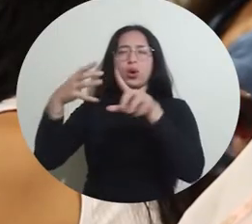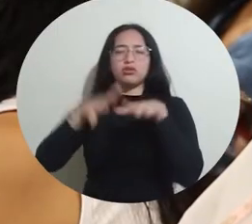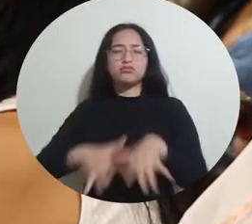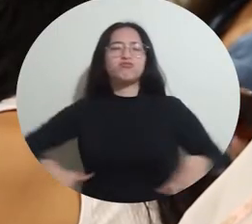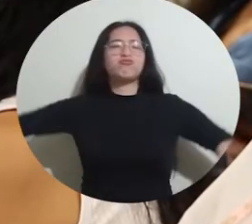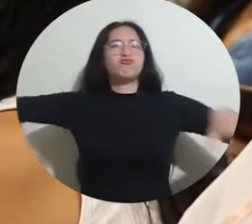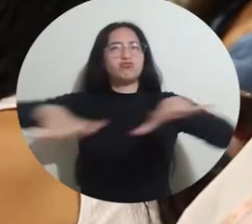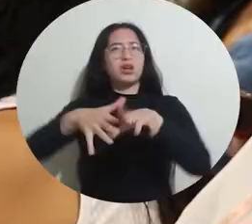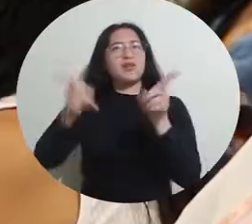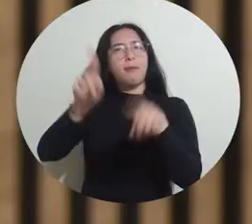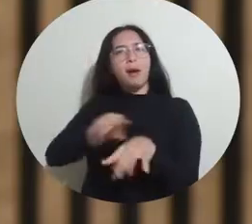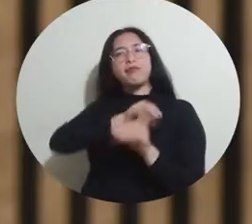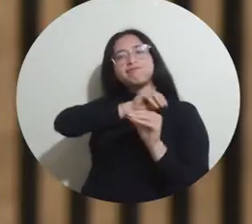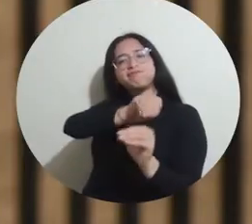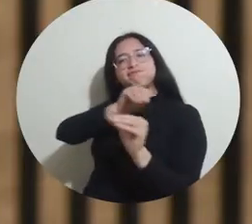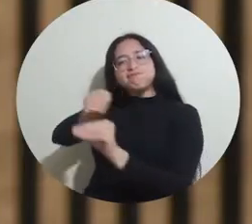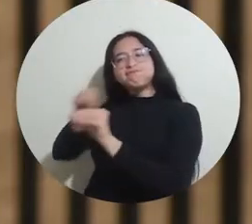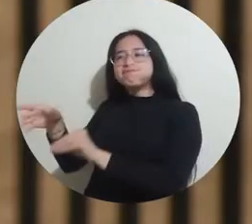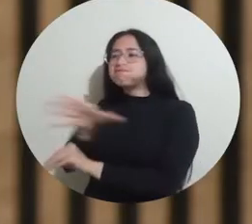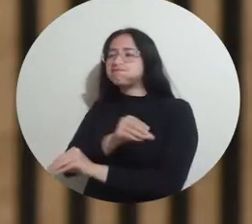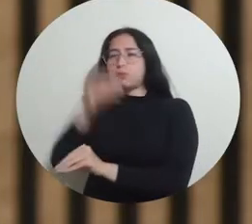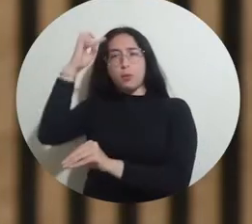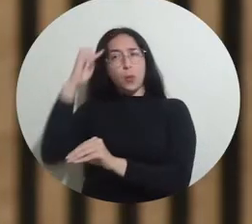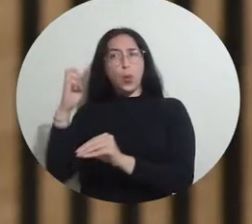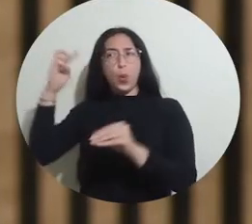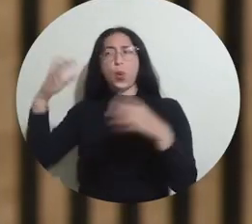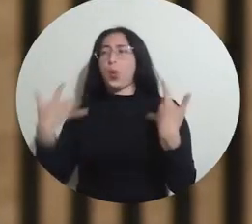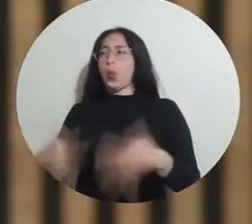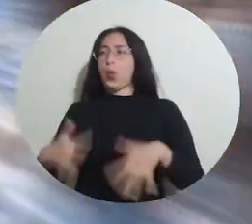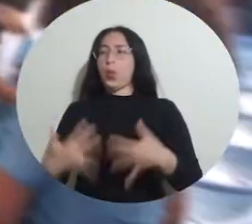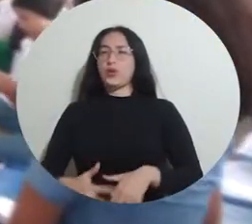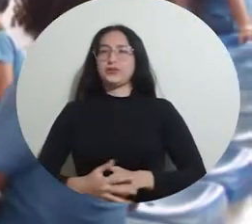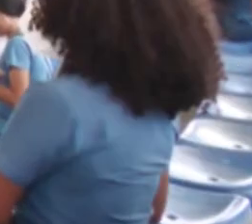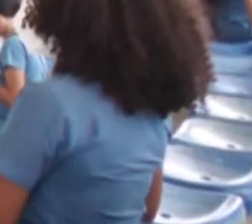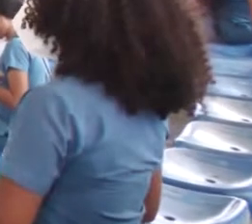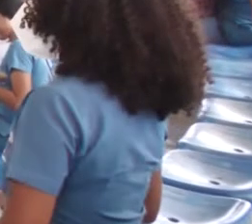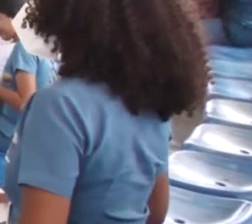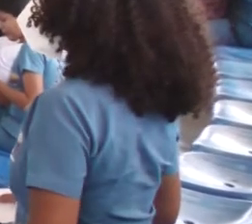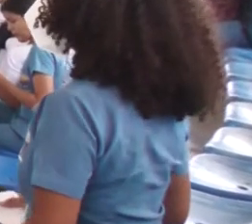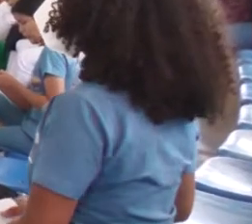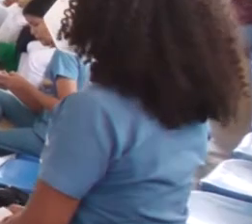en el entorno, en la formación de profesionales y en los proyectos de vida.